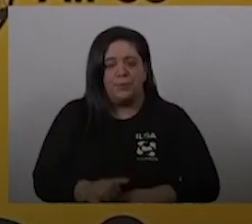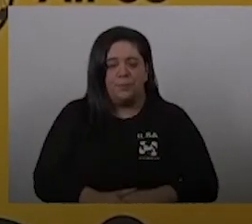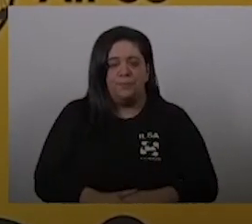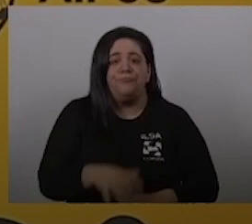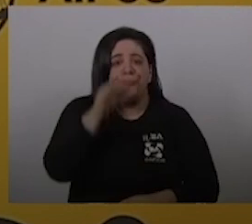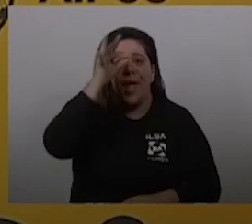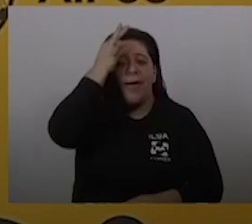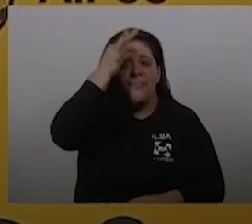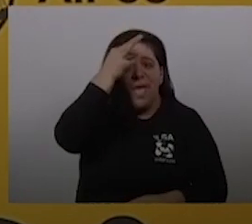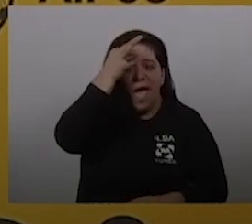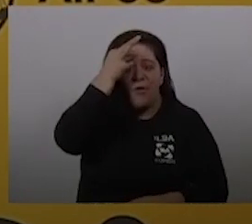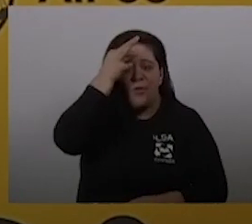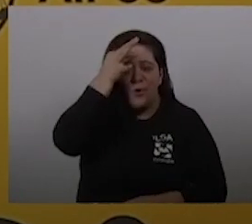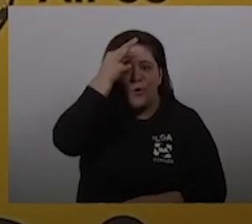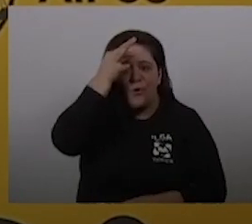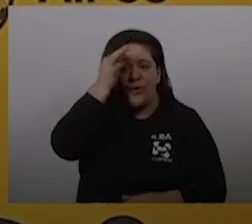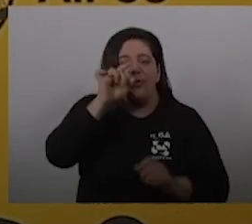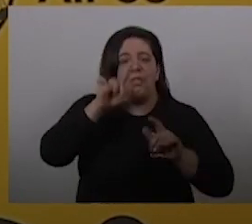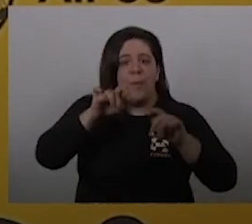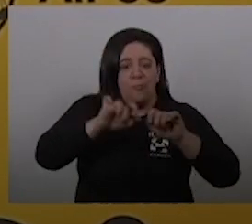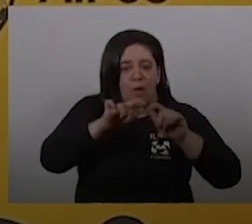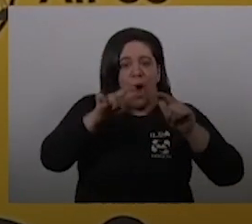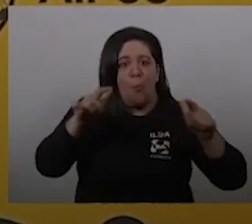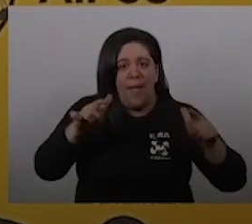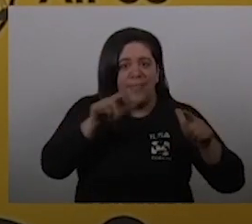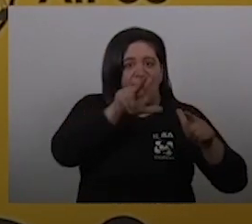Los teatros van a poder aumentar la capacidad al 50%.